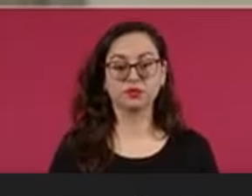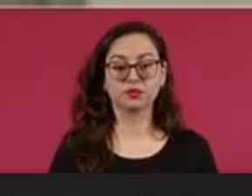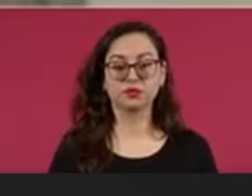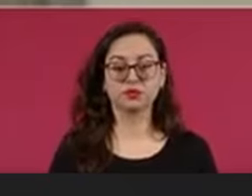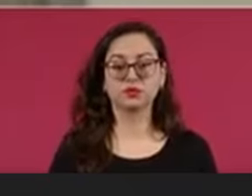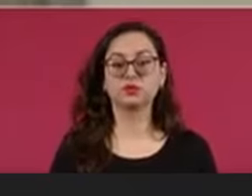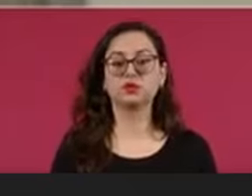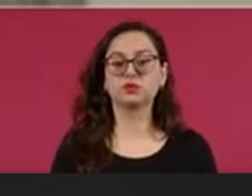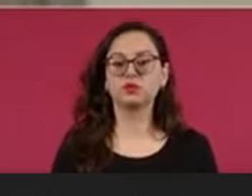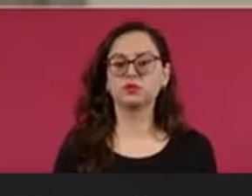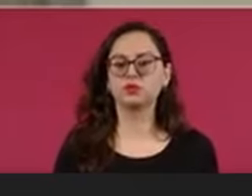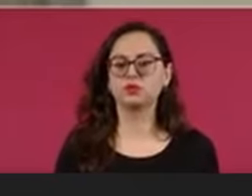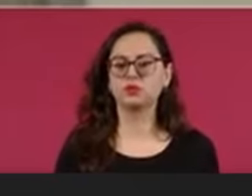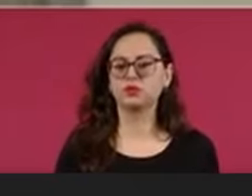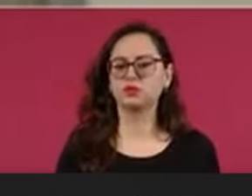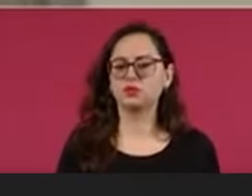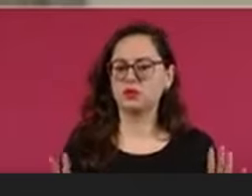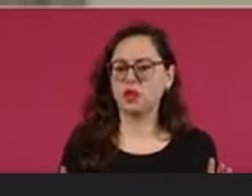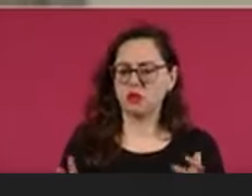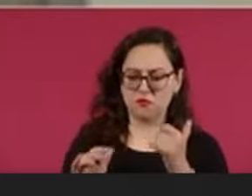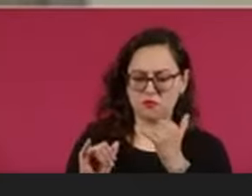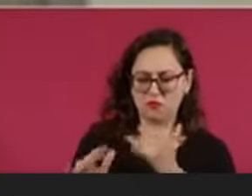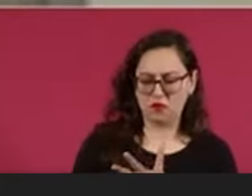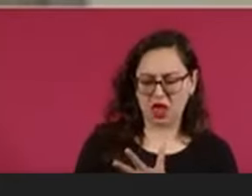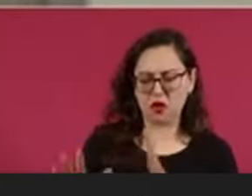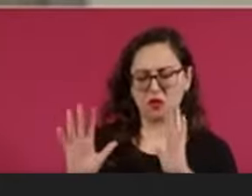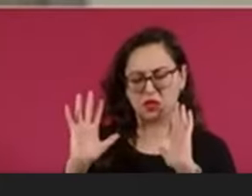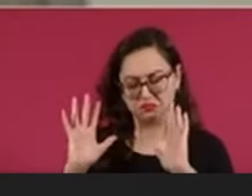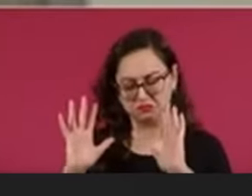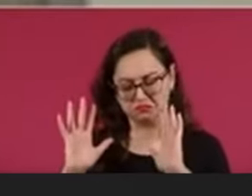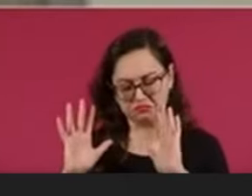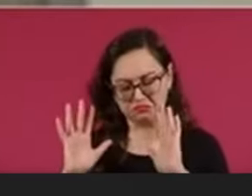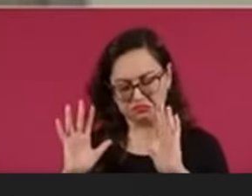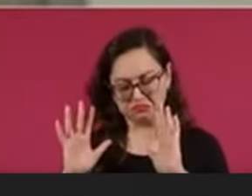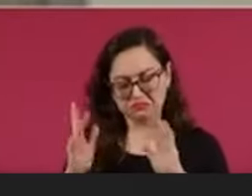pero aceptaría el resultado del recuento.